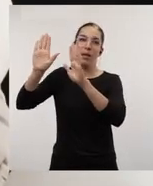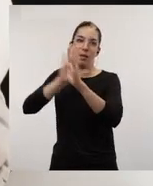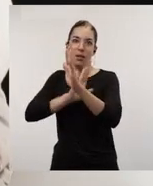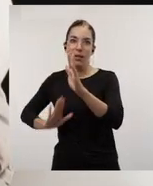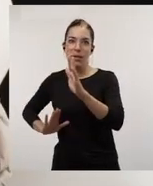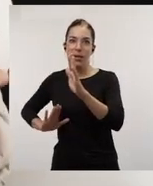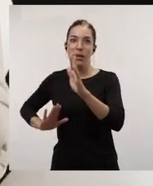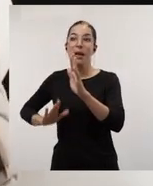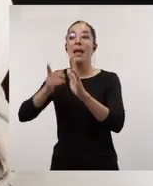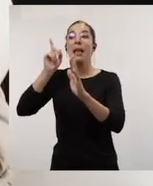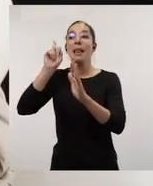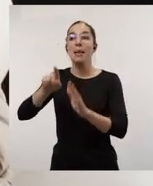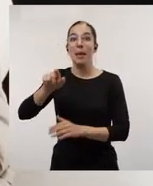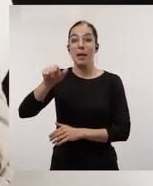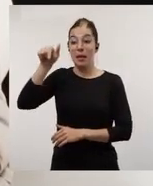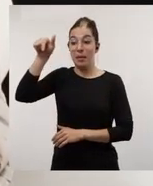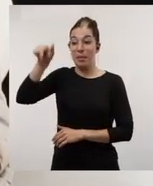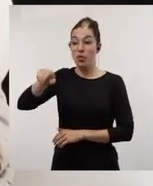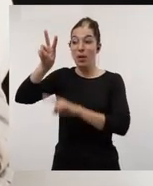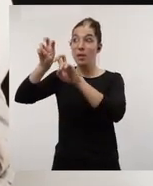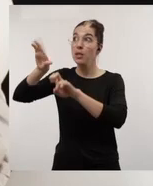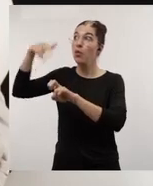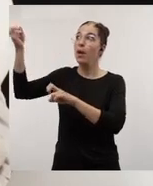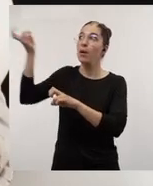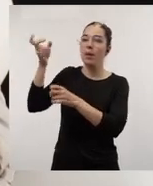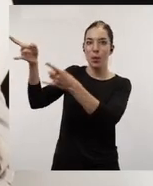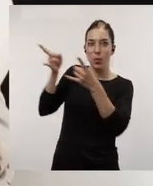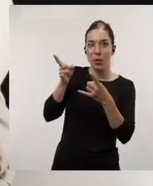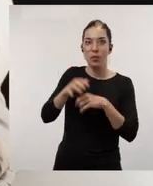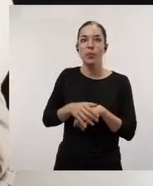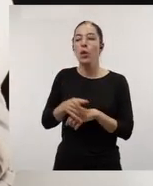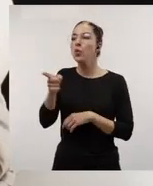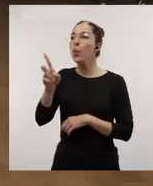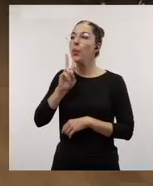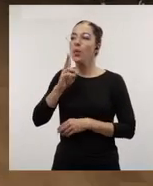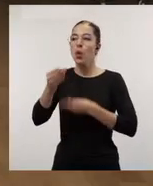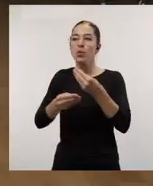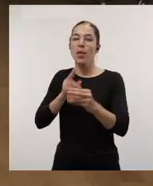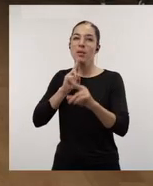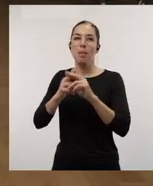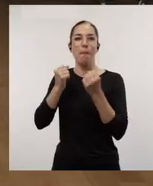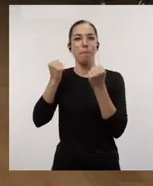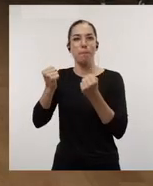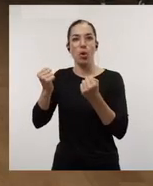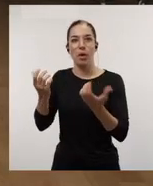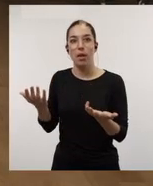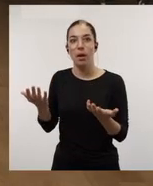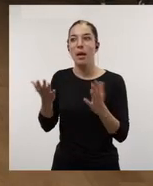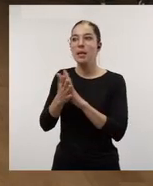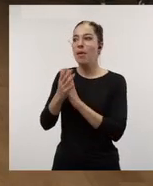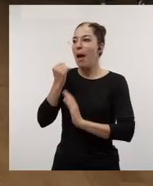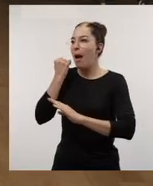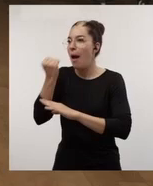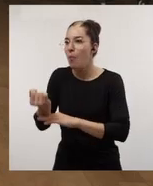investigación fuera, a la vez que también atraer aquí investigadores de fuera. Has utilizado un verbo que te lo voy a recuperar, potenciar, que es importante,